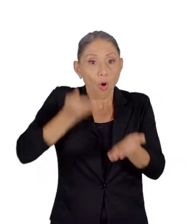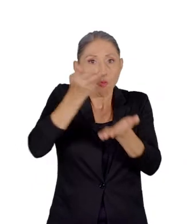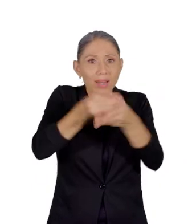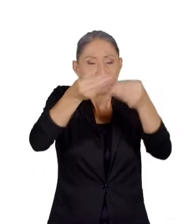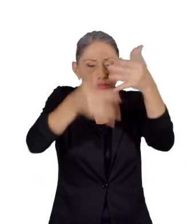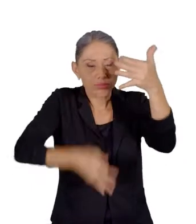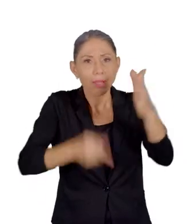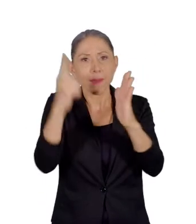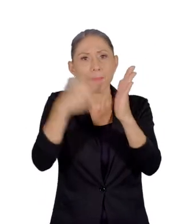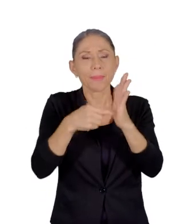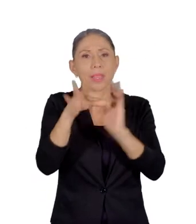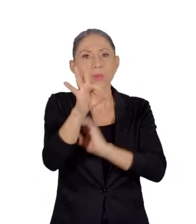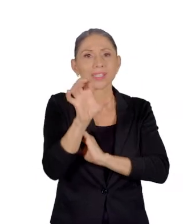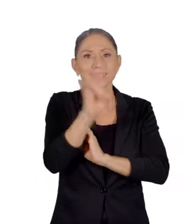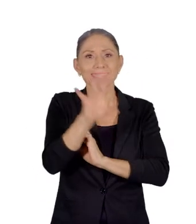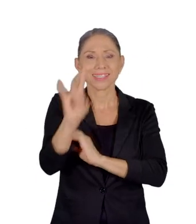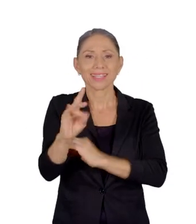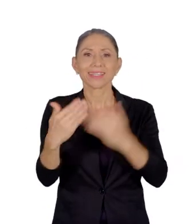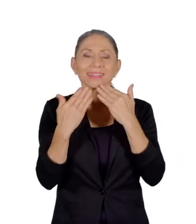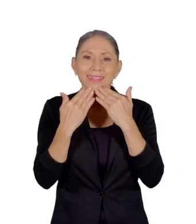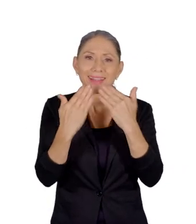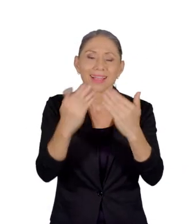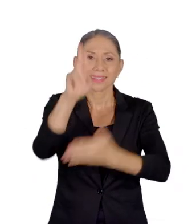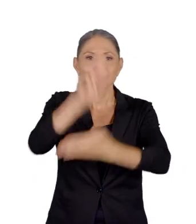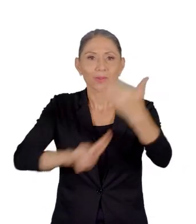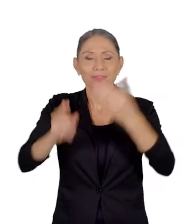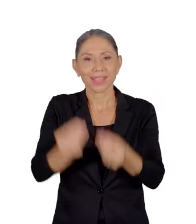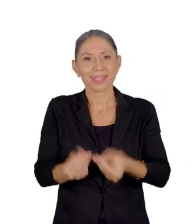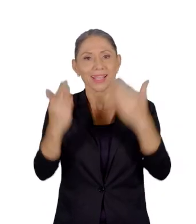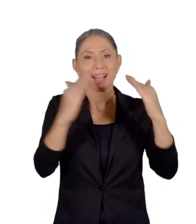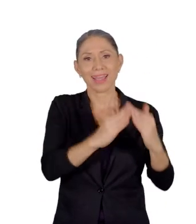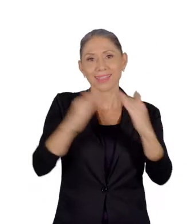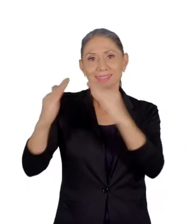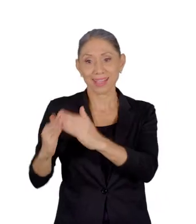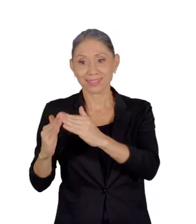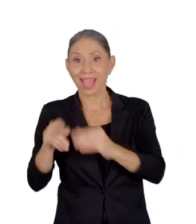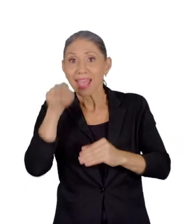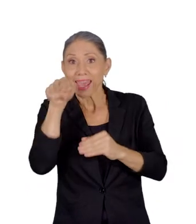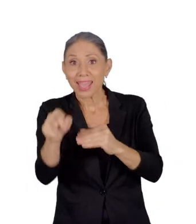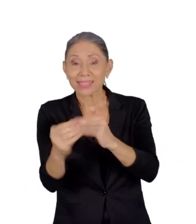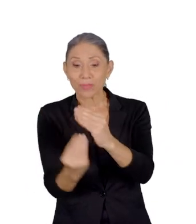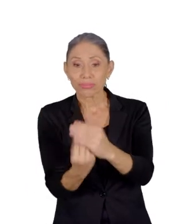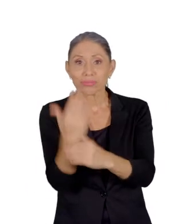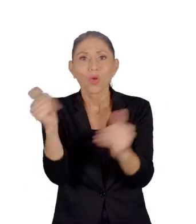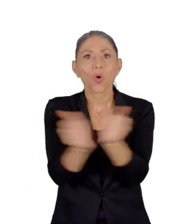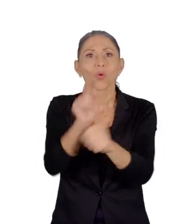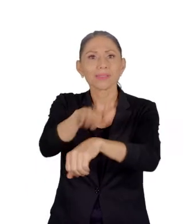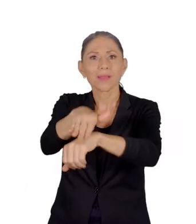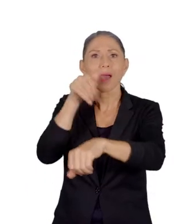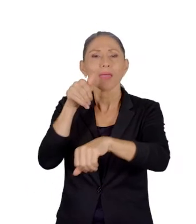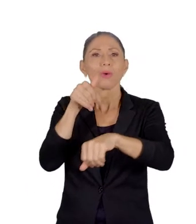1977, gracias a la Universidad Estatal a Distancia, la cual emergió con el llamado de